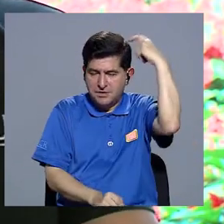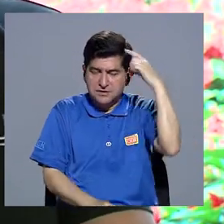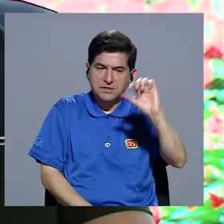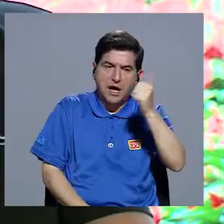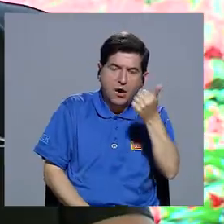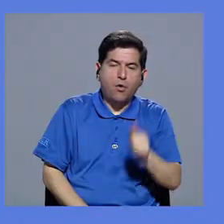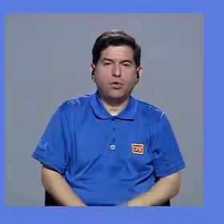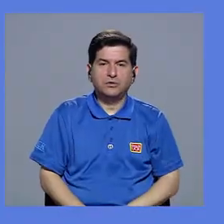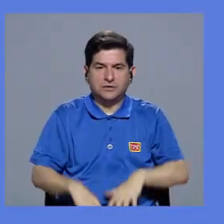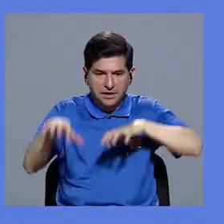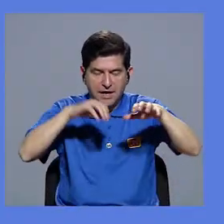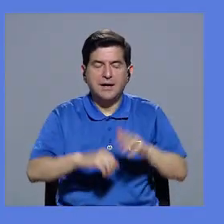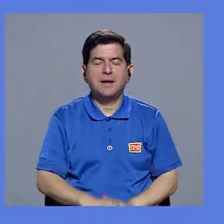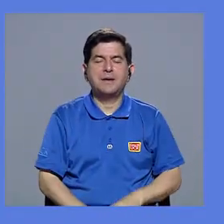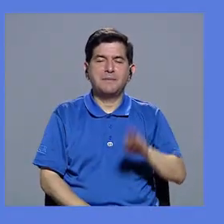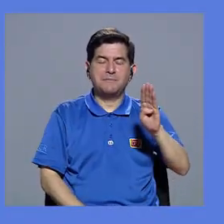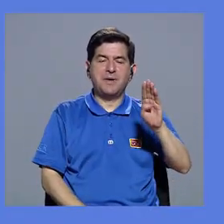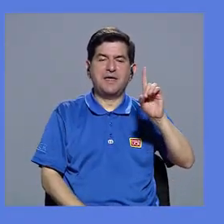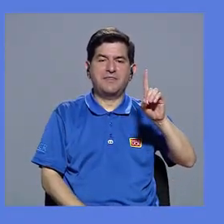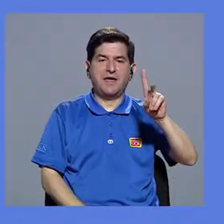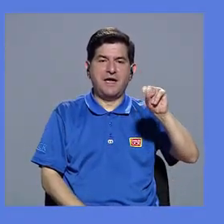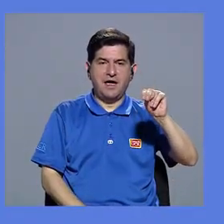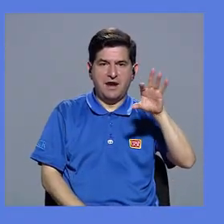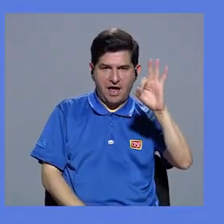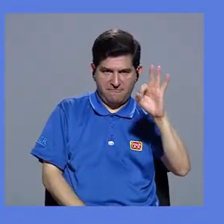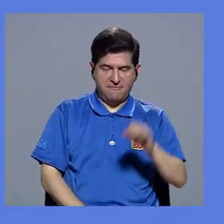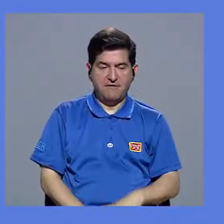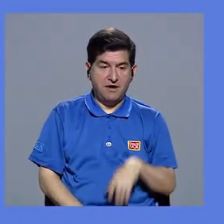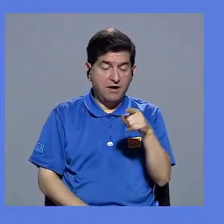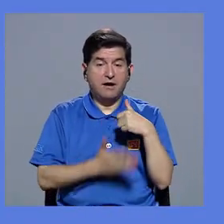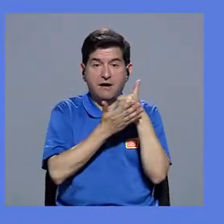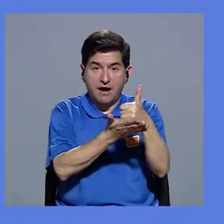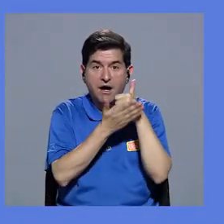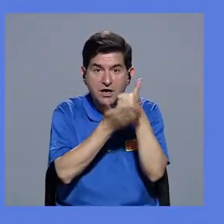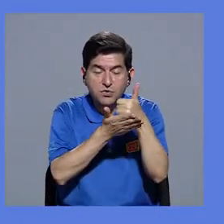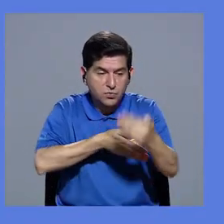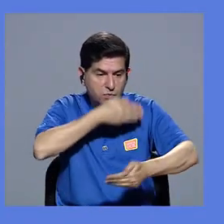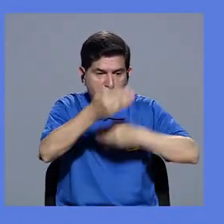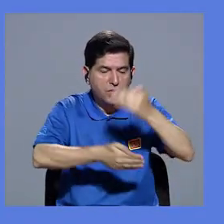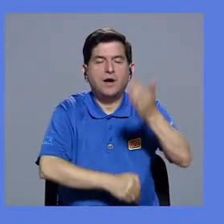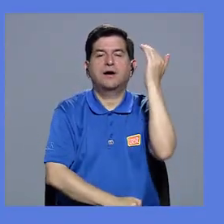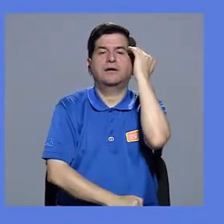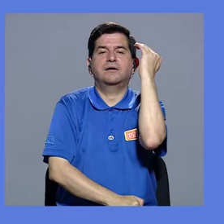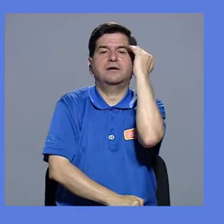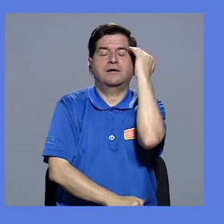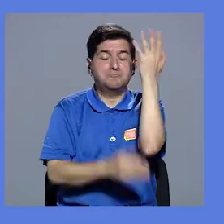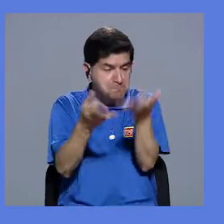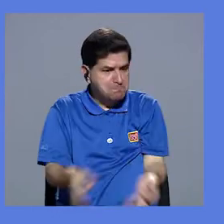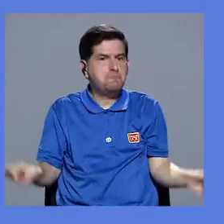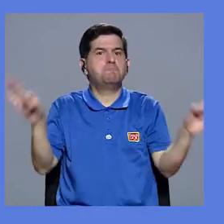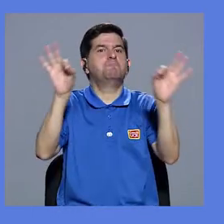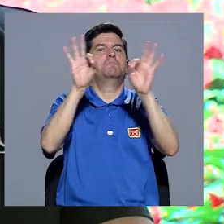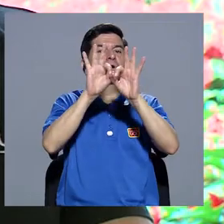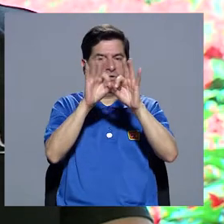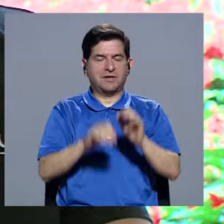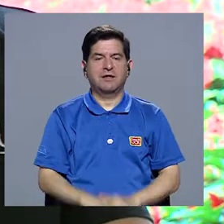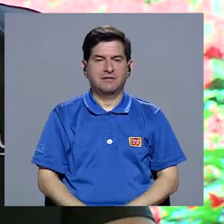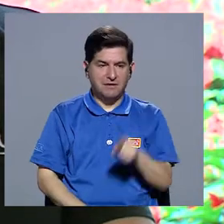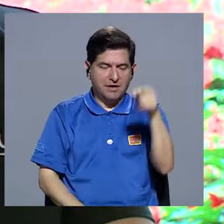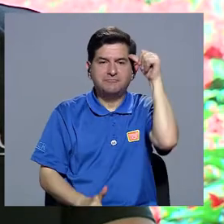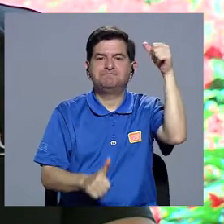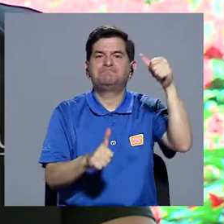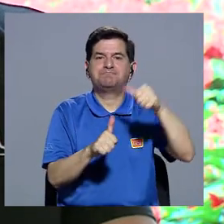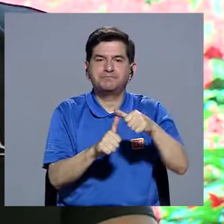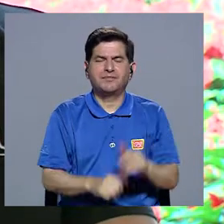otra proteína llamada BDNF que estaría ayudando a que son los procesos cognitivos. Entonces es importante tomar en consideración eso,